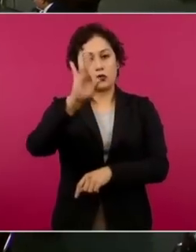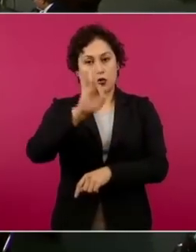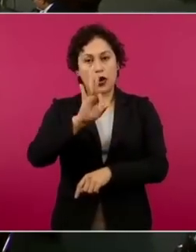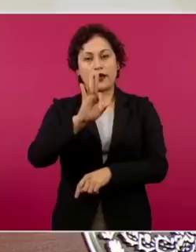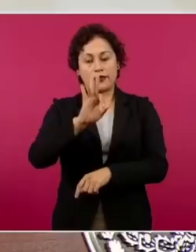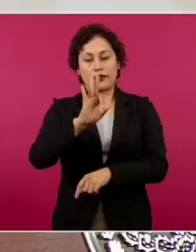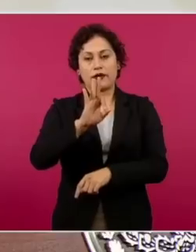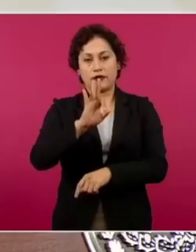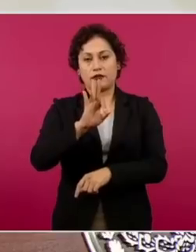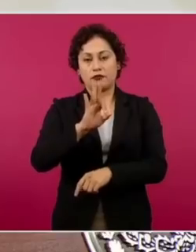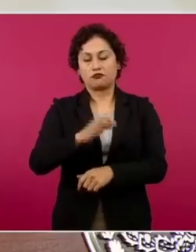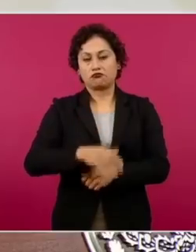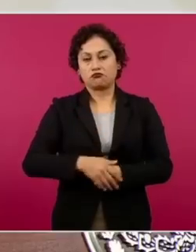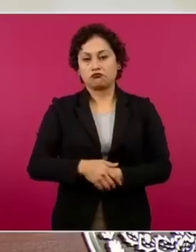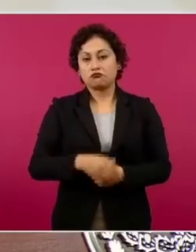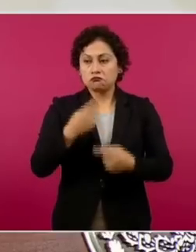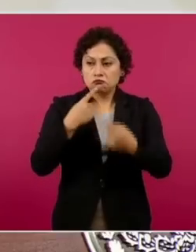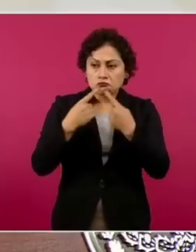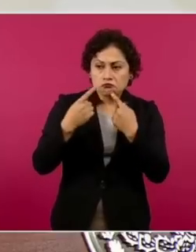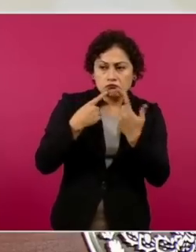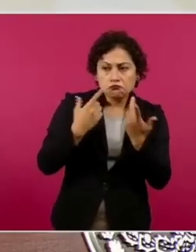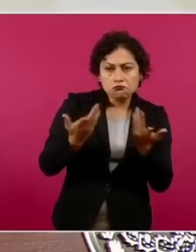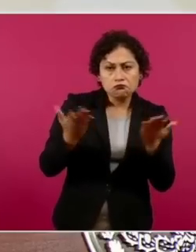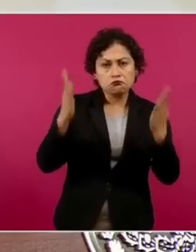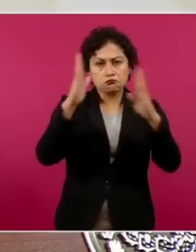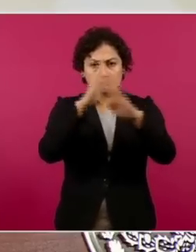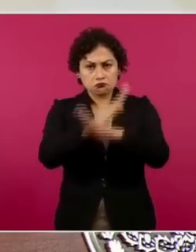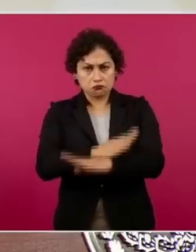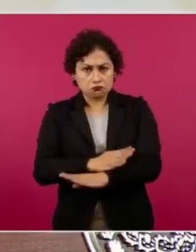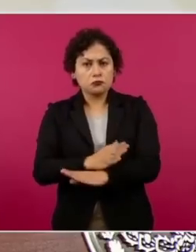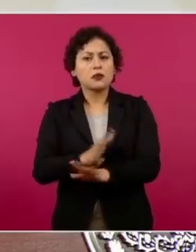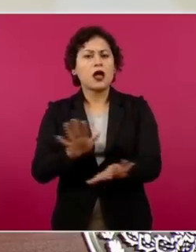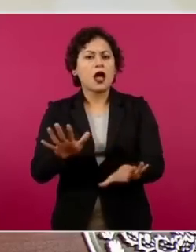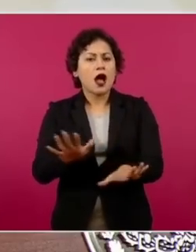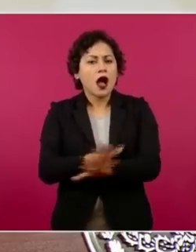dar facilidades, rectificar.